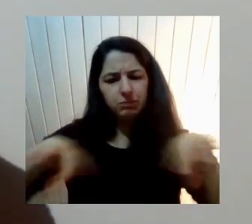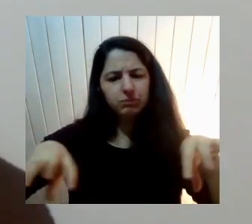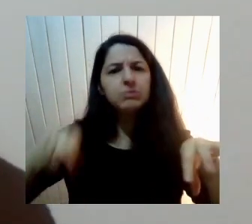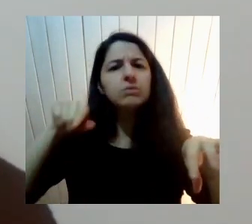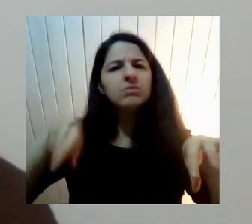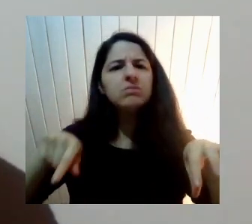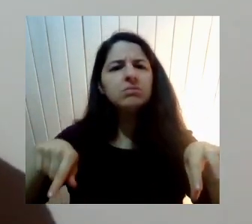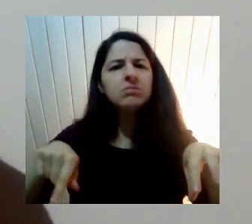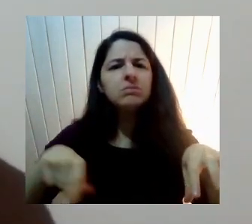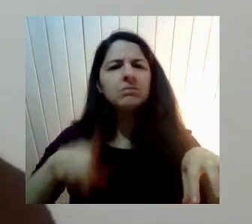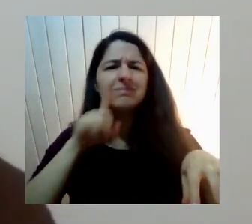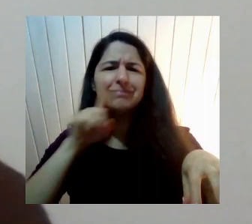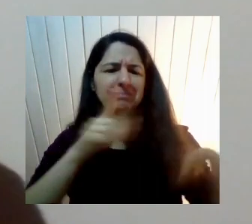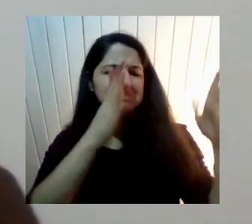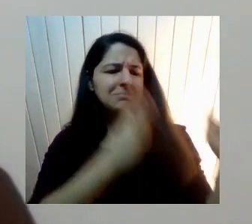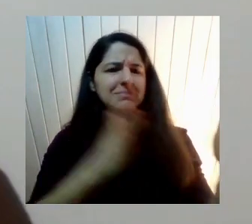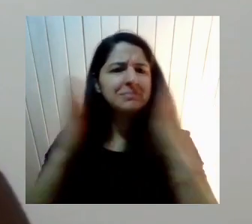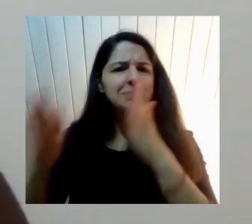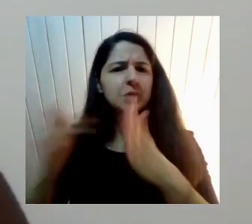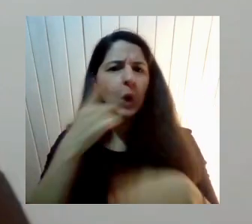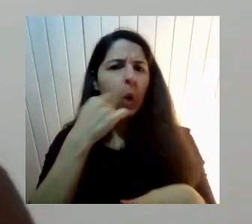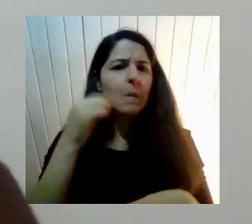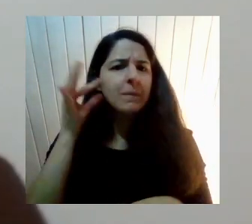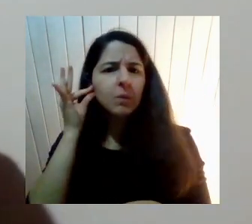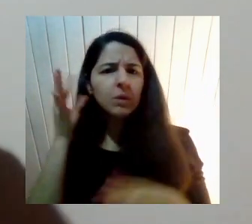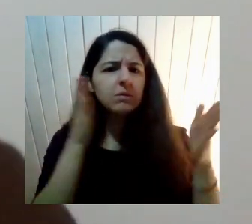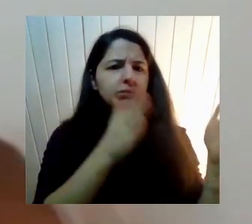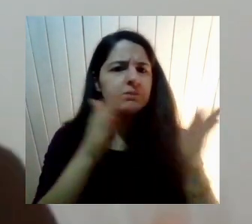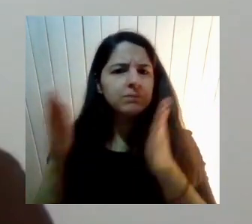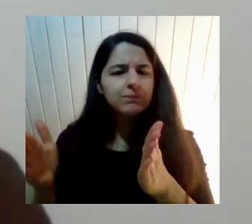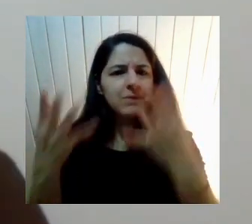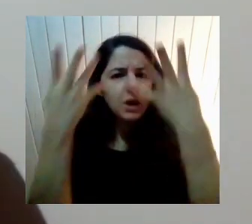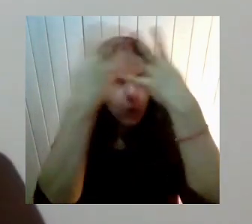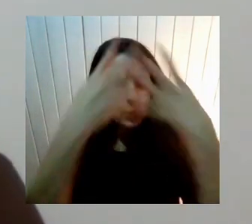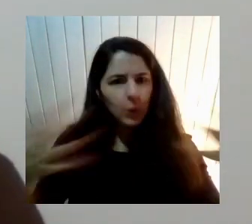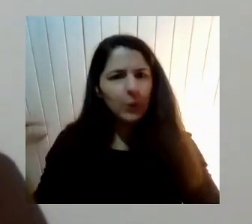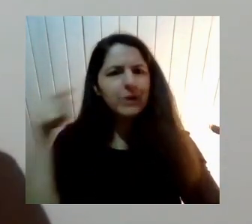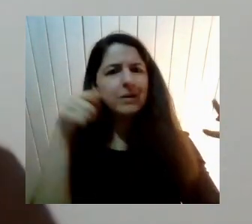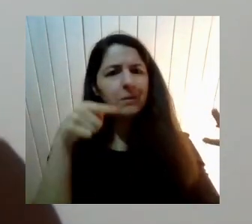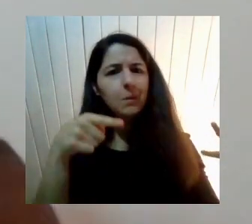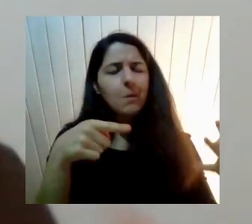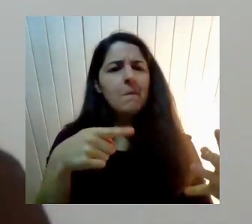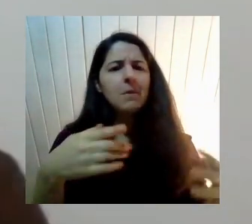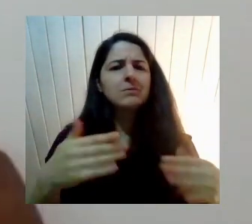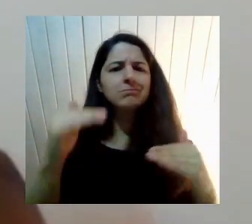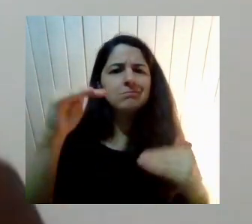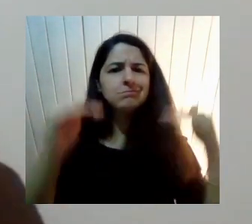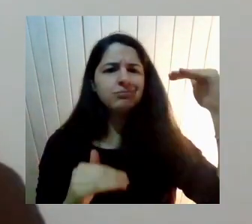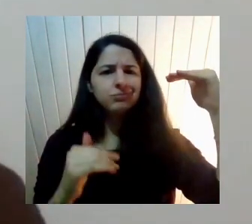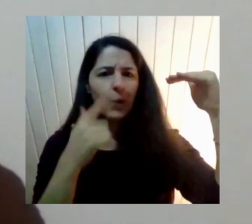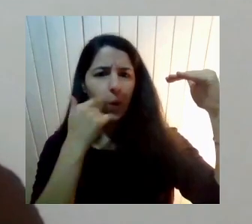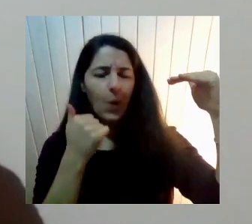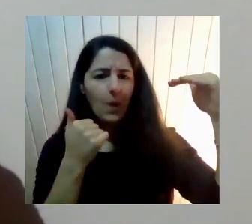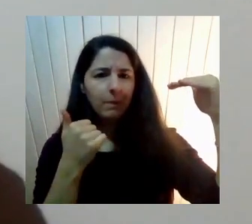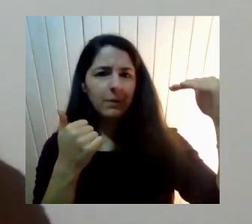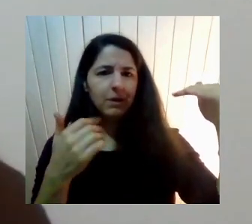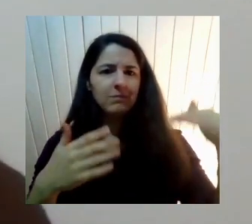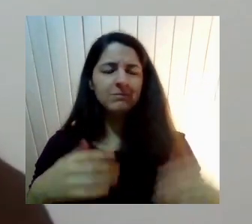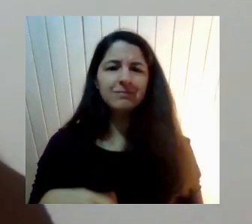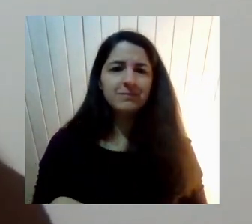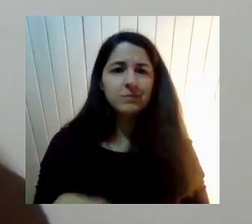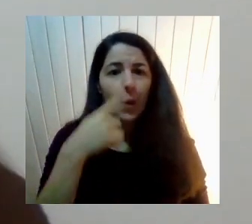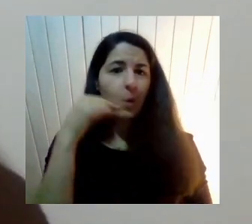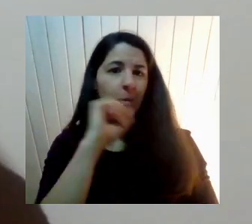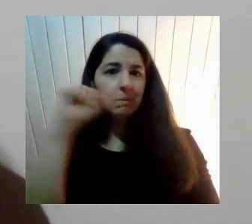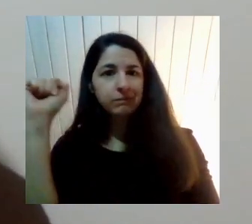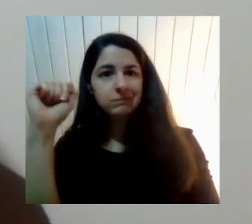Desde pequeños Entonces hay un currículum Que es machista Hay una manera de ser Que es machista Como nos desplegamos En nuestra cotidianidad Pero la